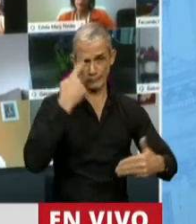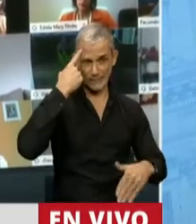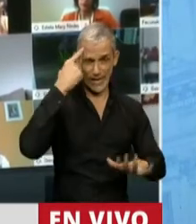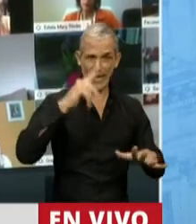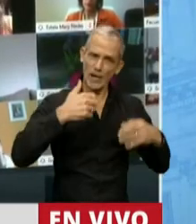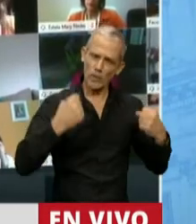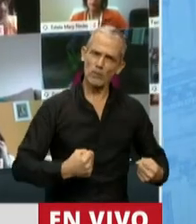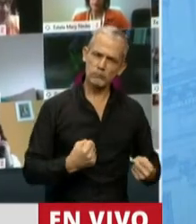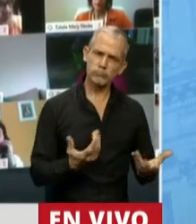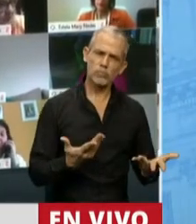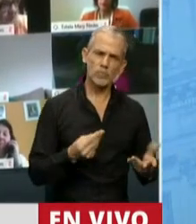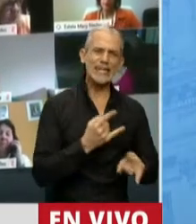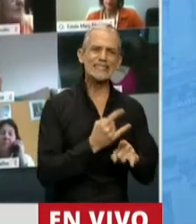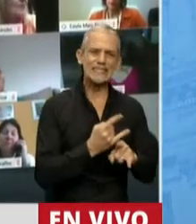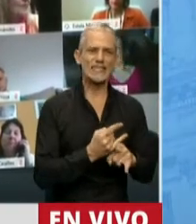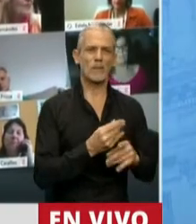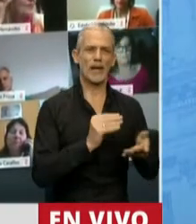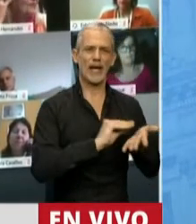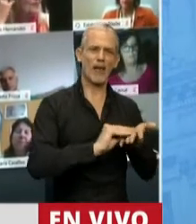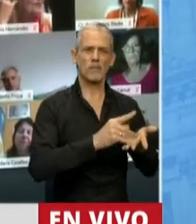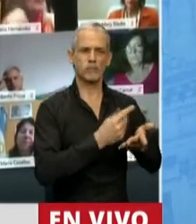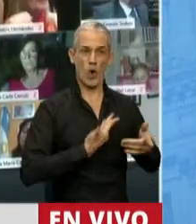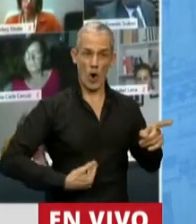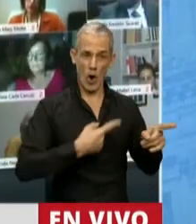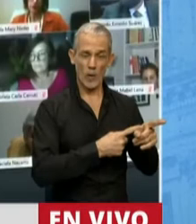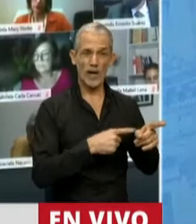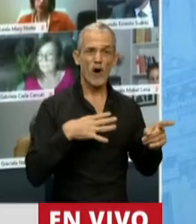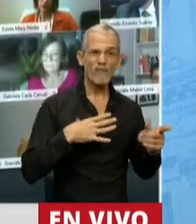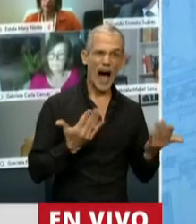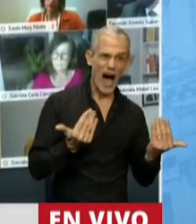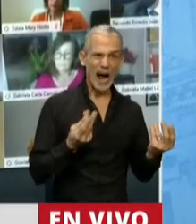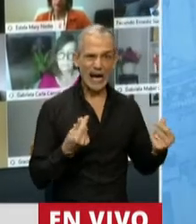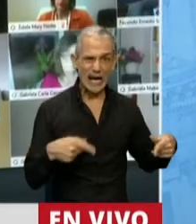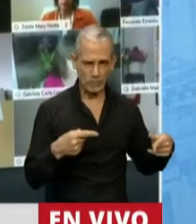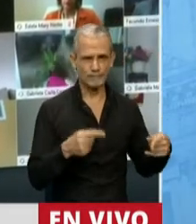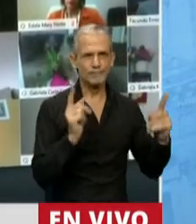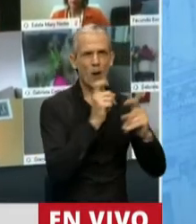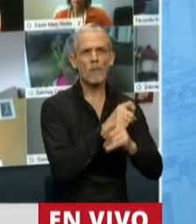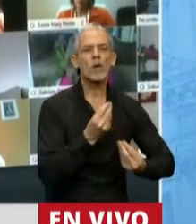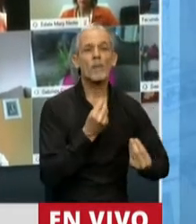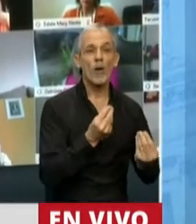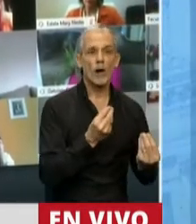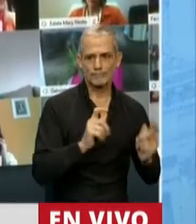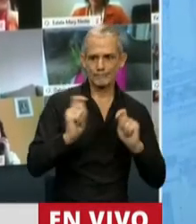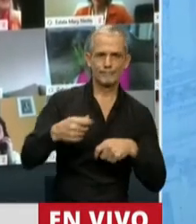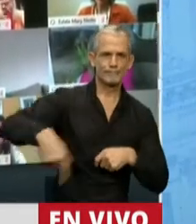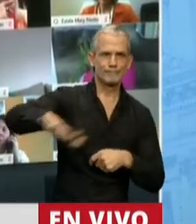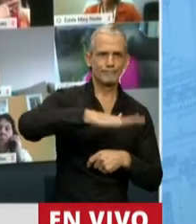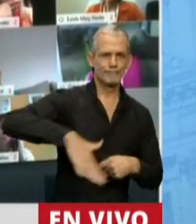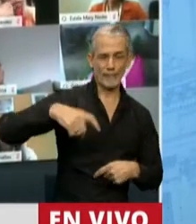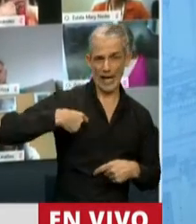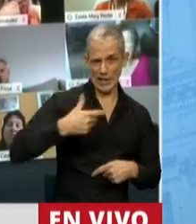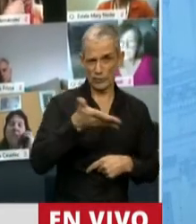firmemente porque cada vez que la administración encuentra dificultades por falta de instrumentos, esas dificultades se trasladan al conjunto